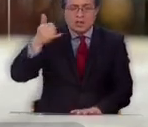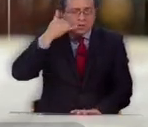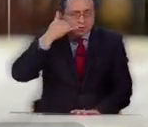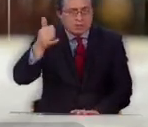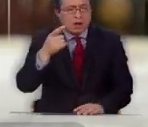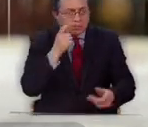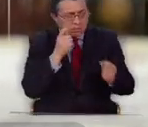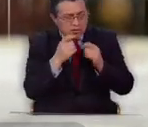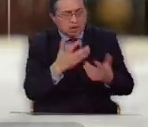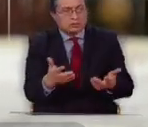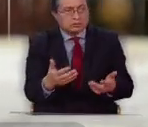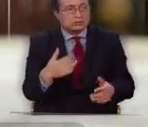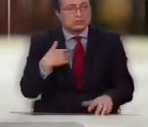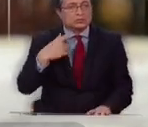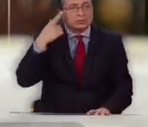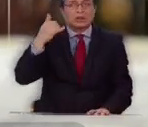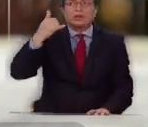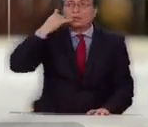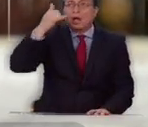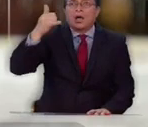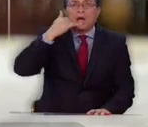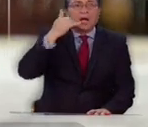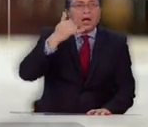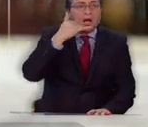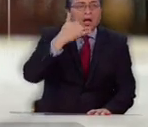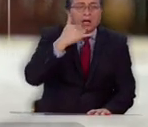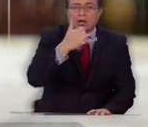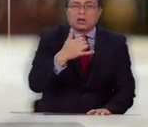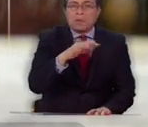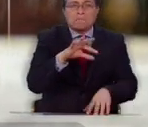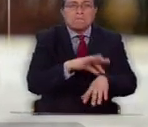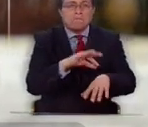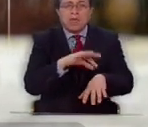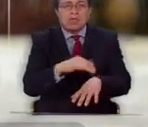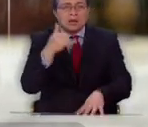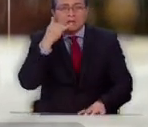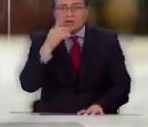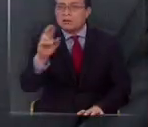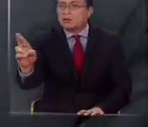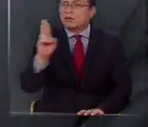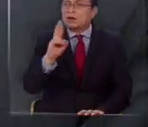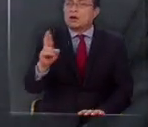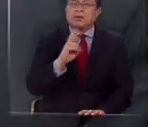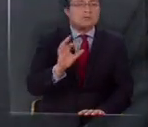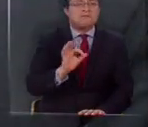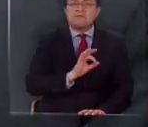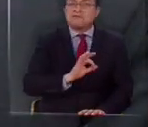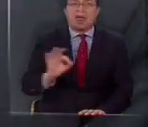eso es peligroso. Y yo empecé a llamar a todos los médicos. Y ninguno me contestó.